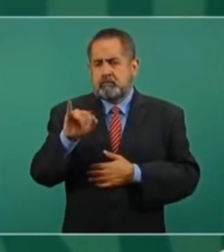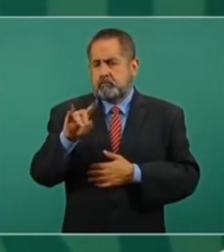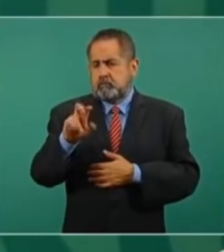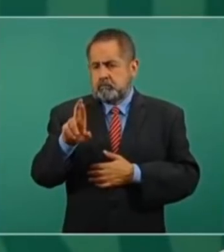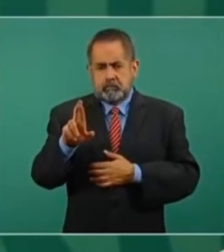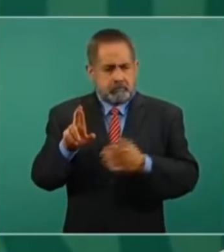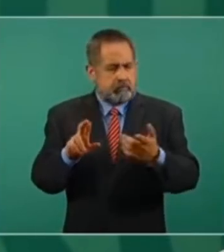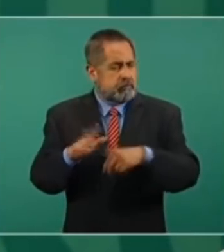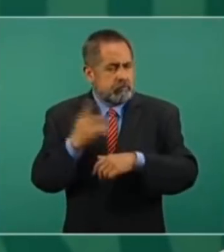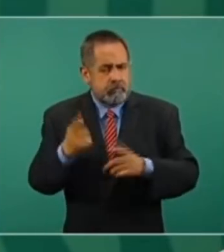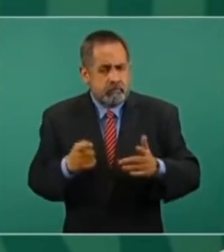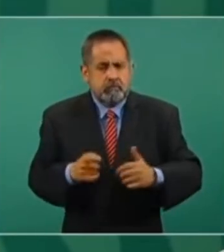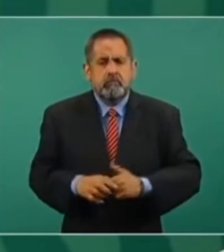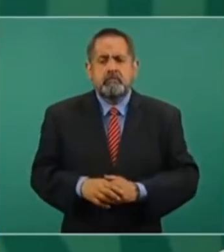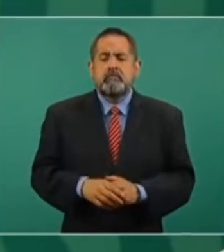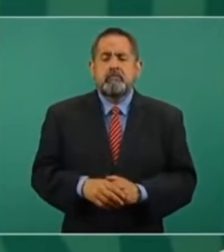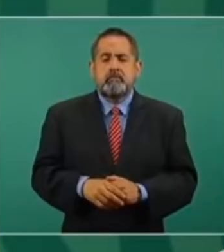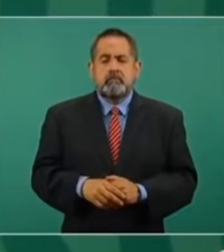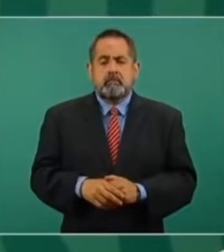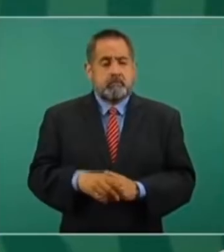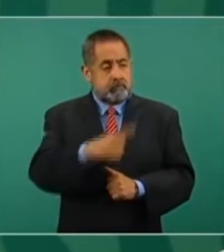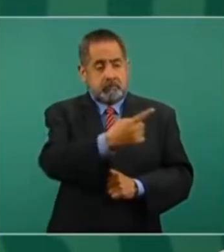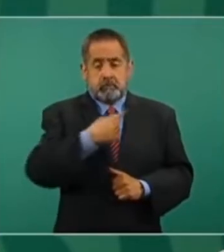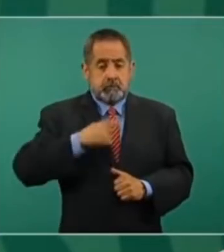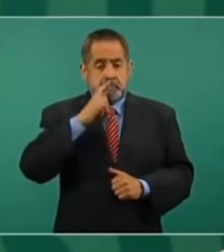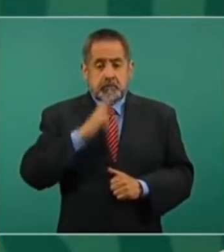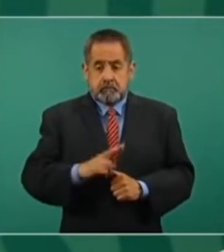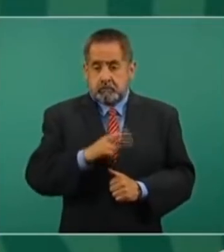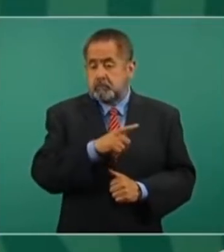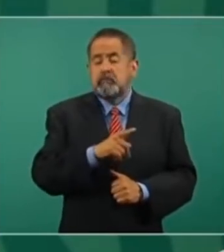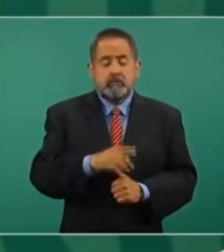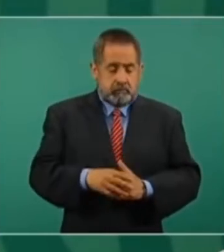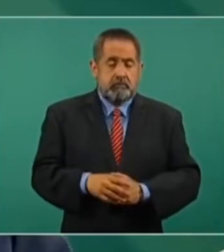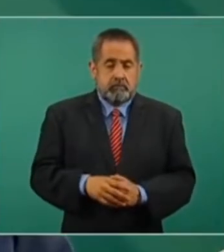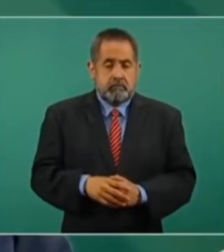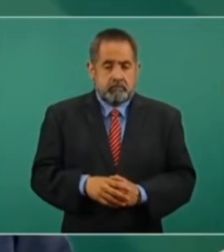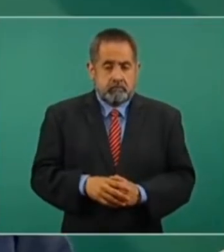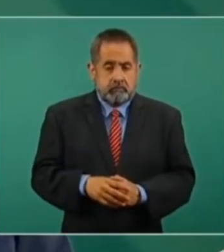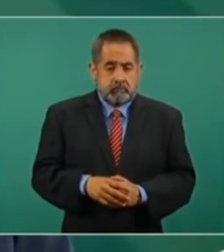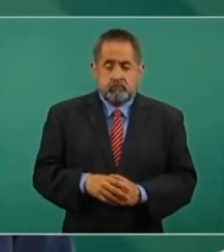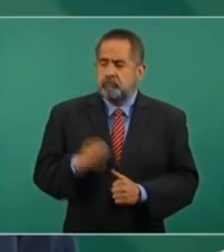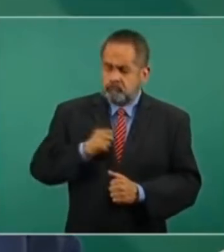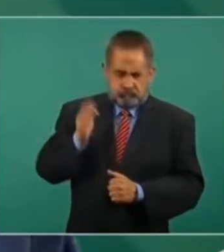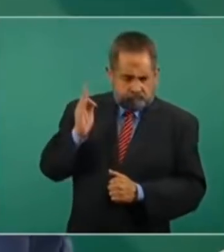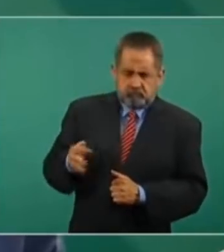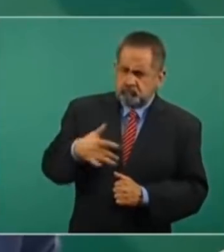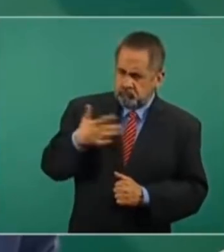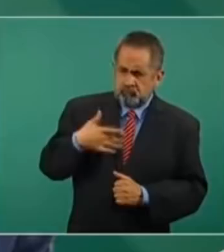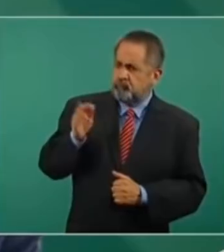me respondió y aceptó